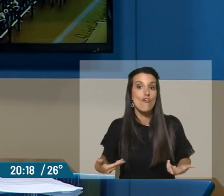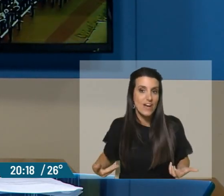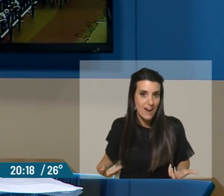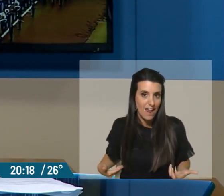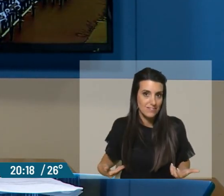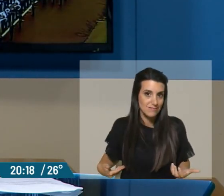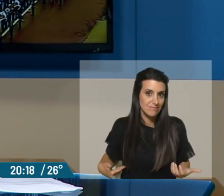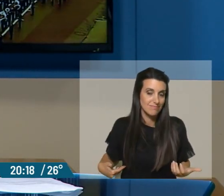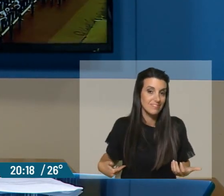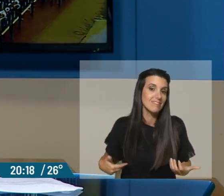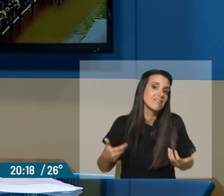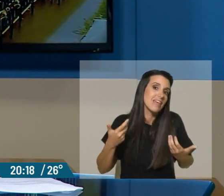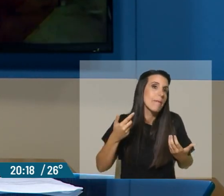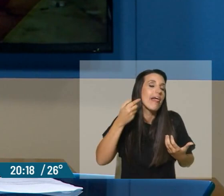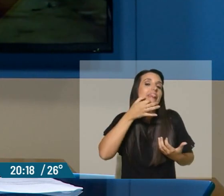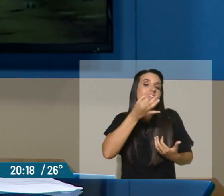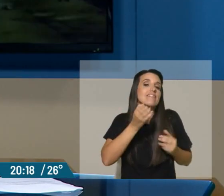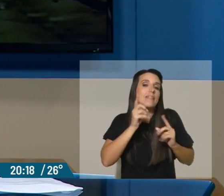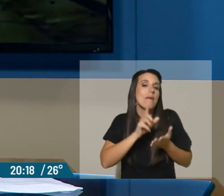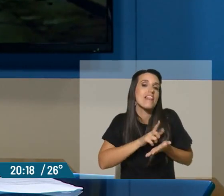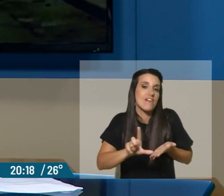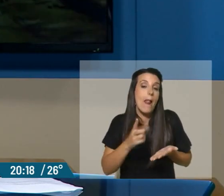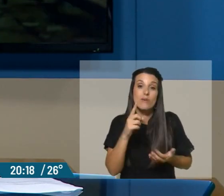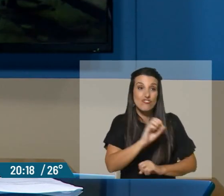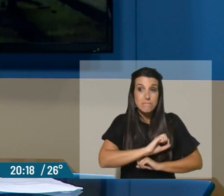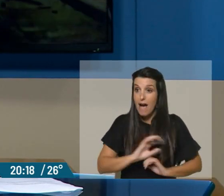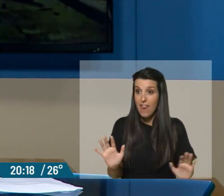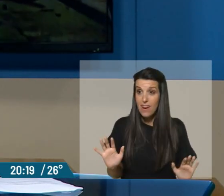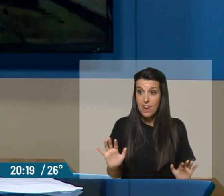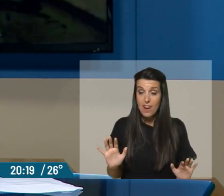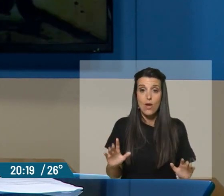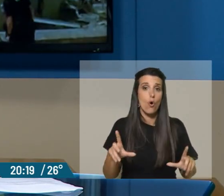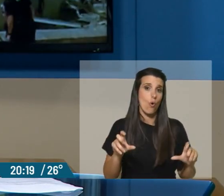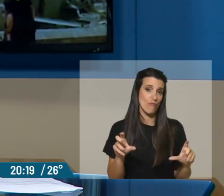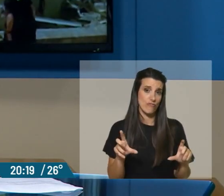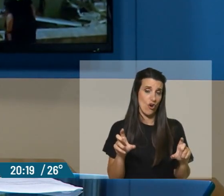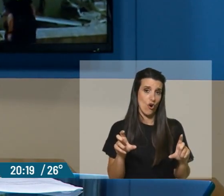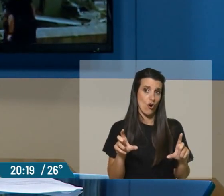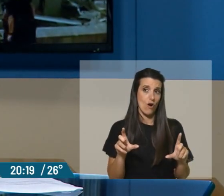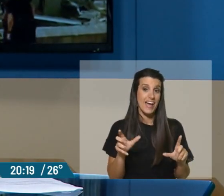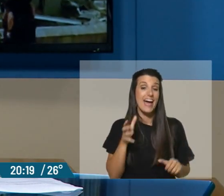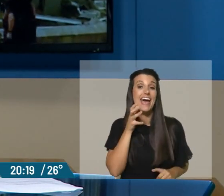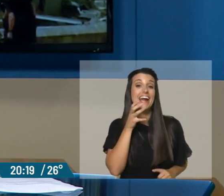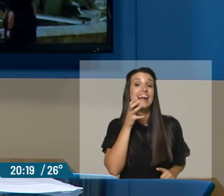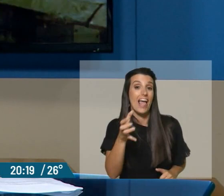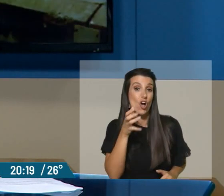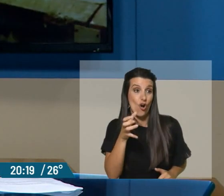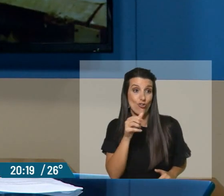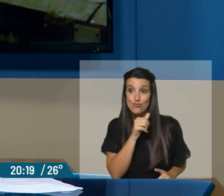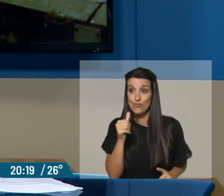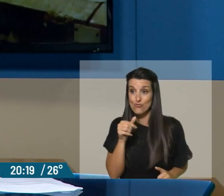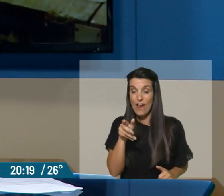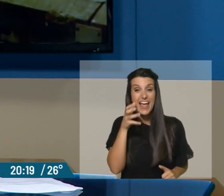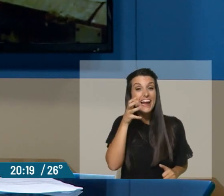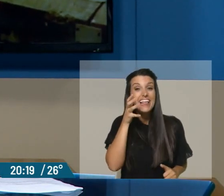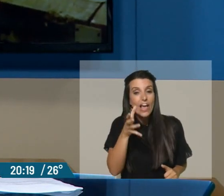que profesan esa filosofía. Si le va mal, obviamente pone en riesgo esas soluciones que él